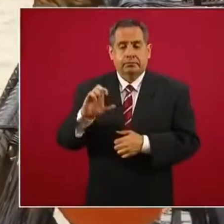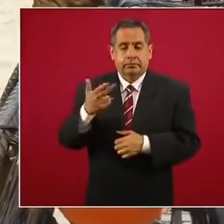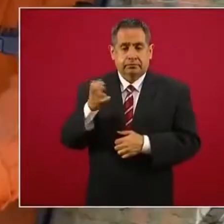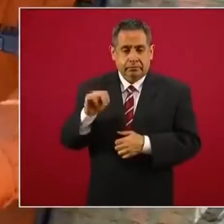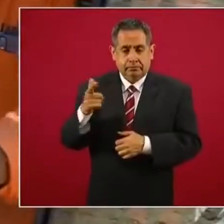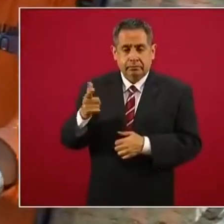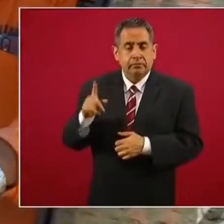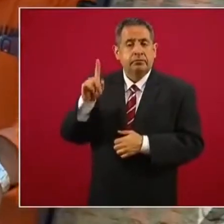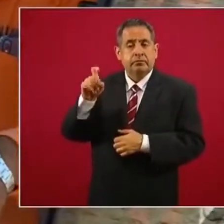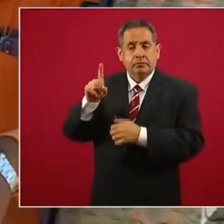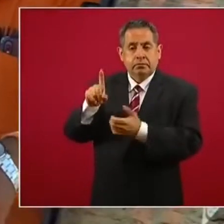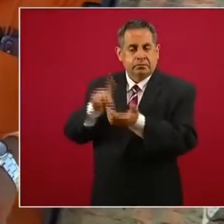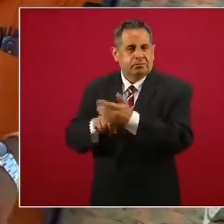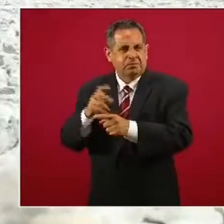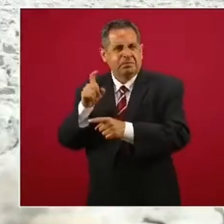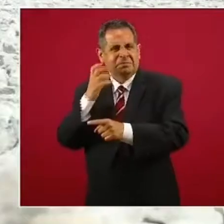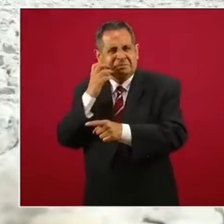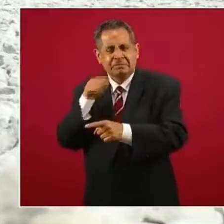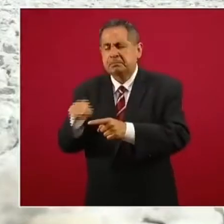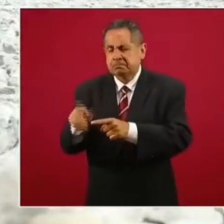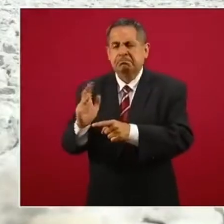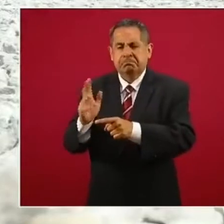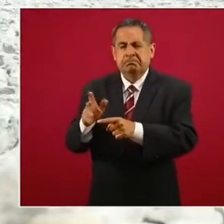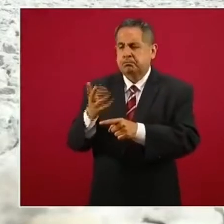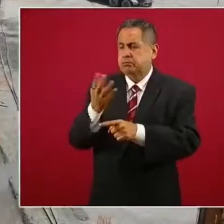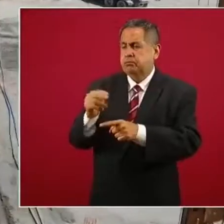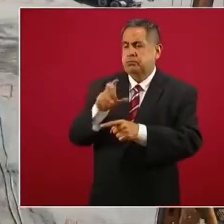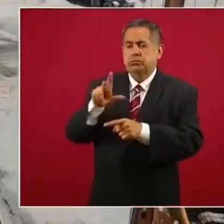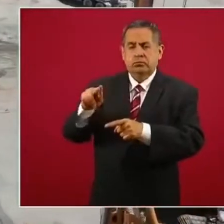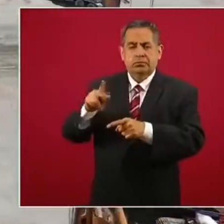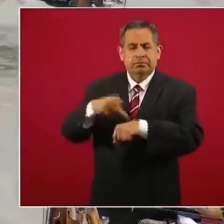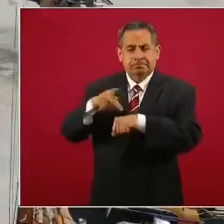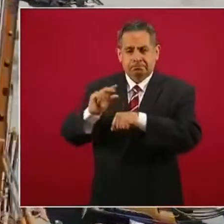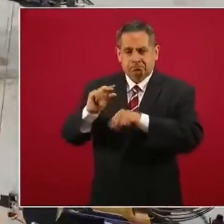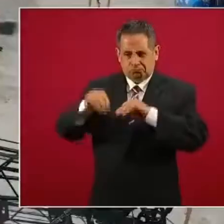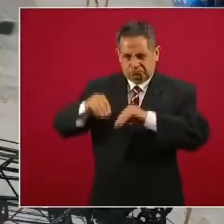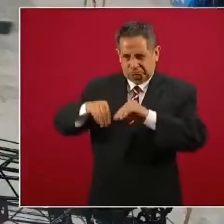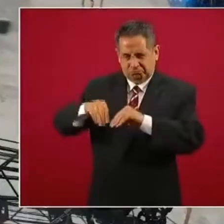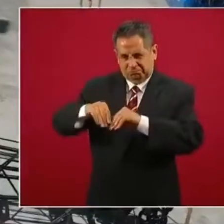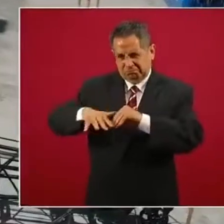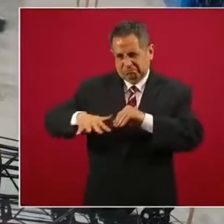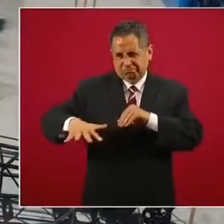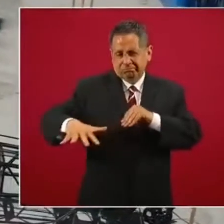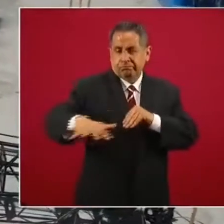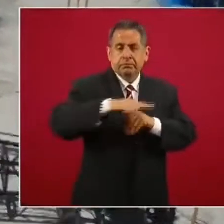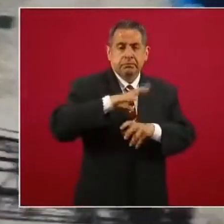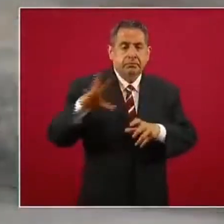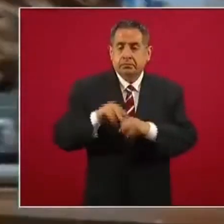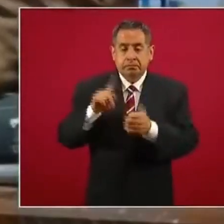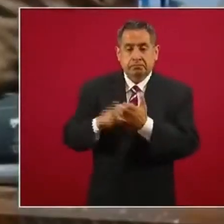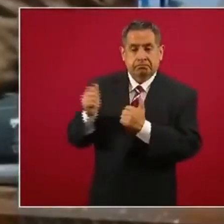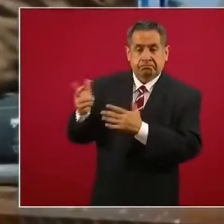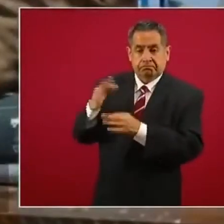planta de aguas amargas del paquete 4A de 980 inclusiones de grava y concreto de 1.856 totales.